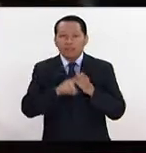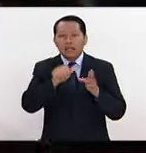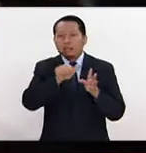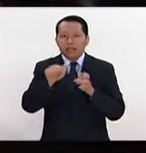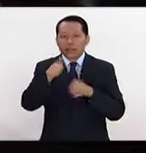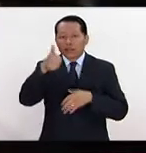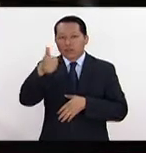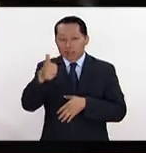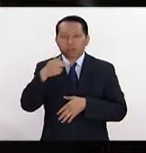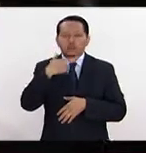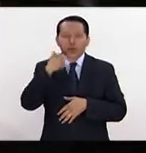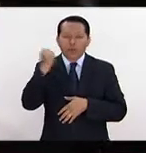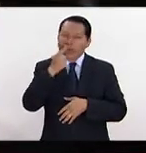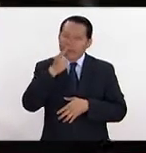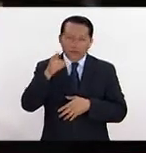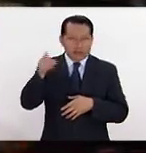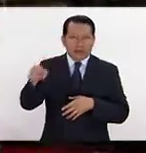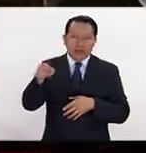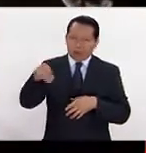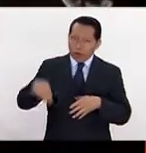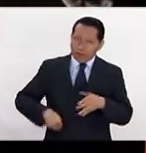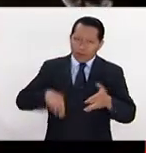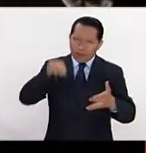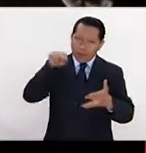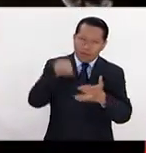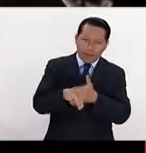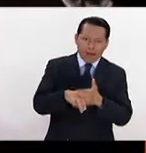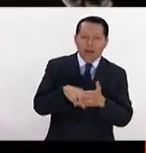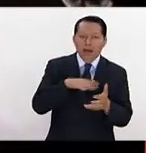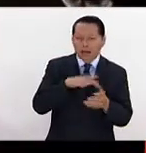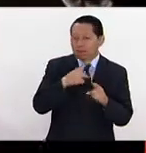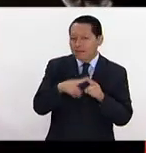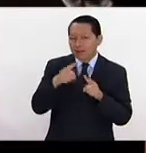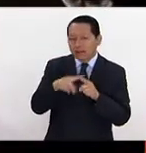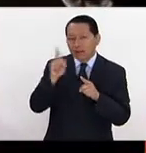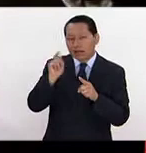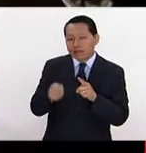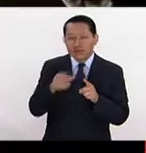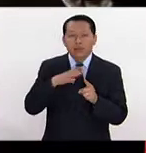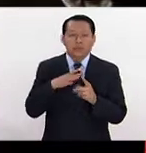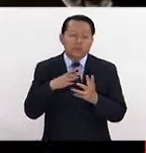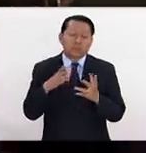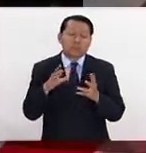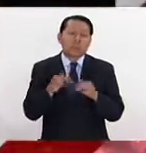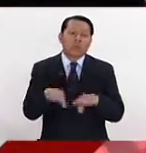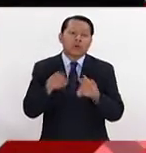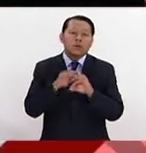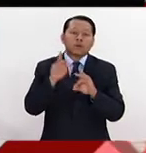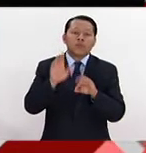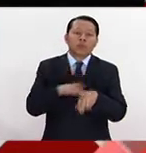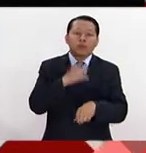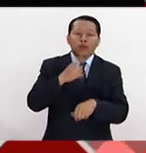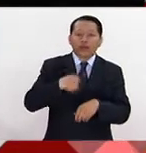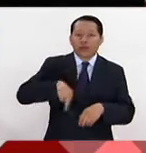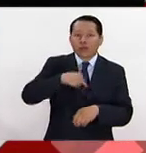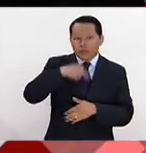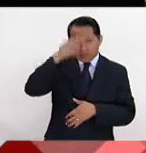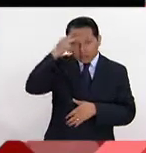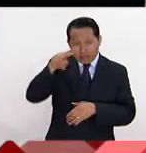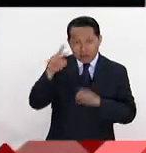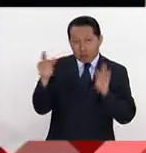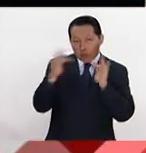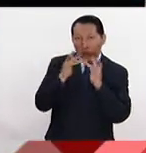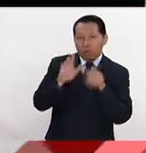en Roma y pues es interesante también su vida porque nos conecta de alguna manera nosotros como mexicanos con él,